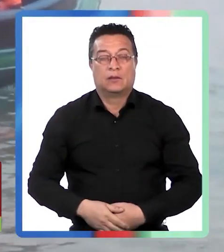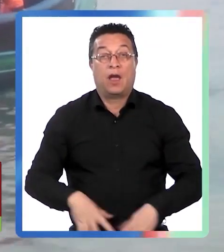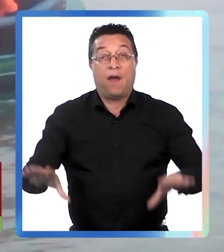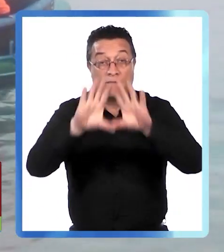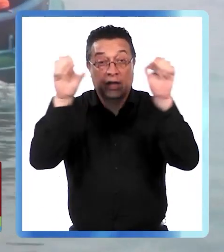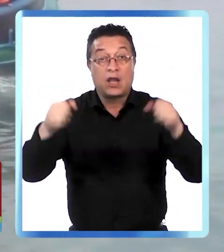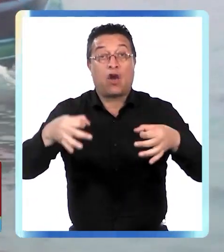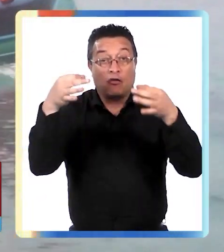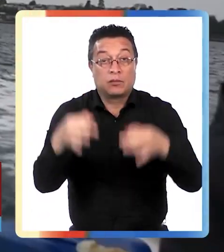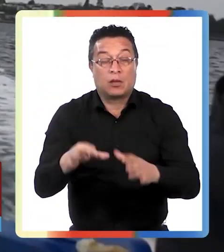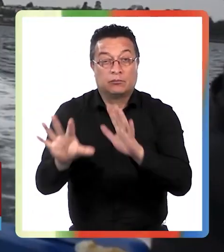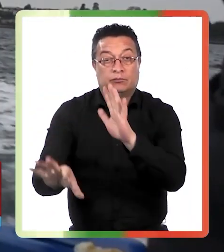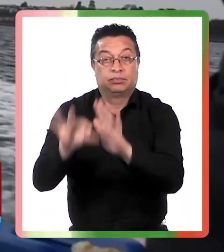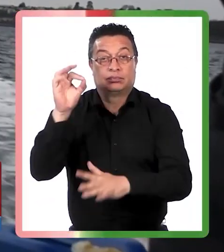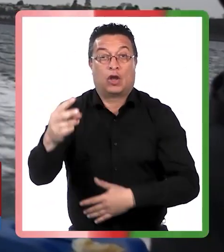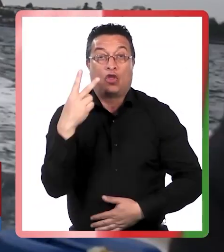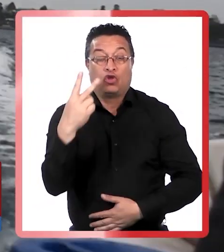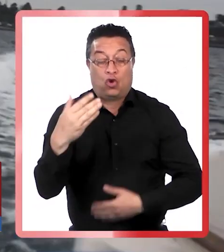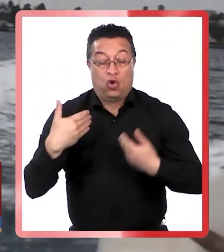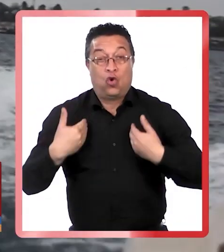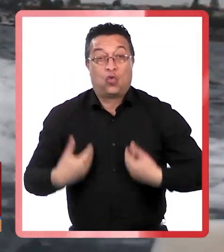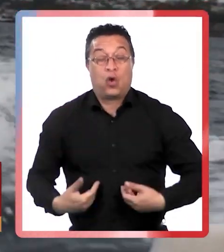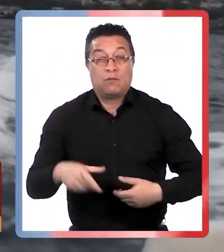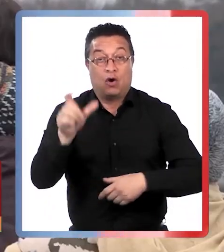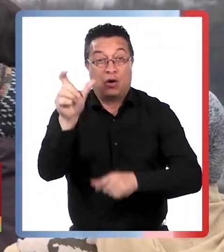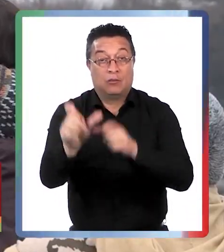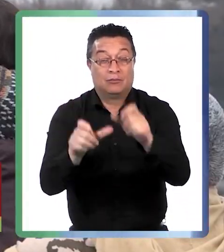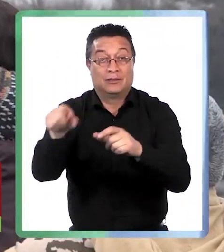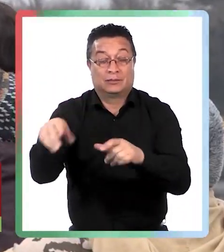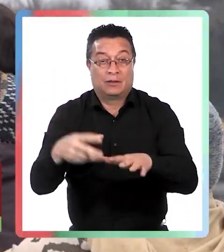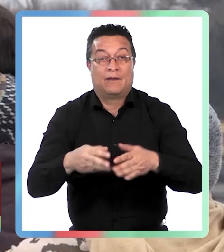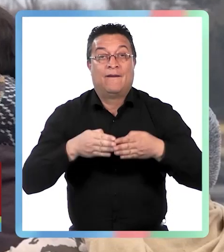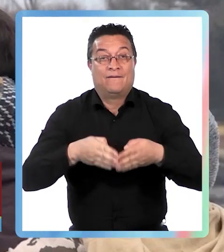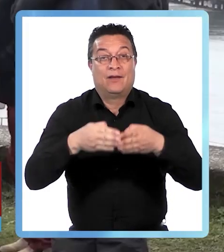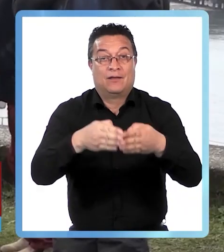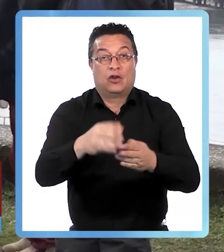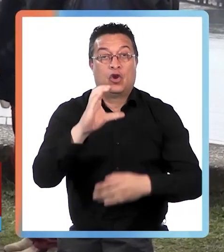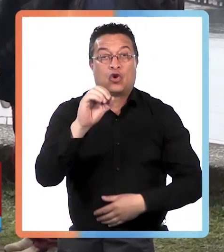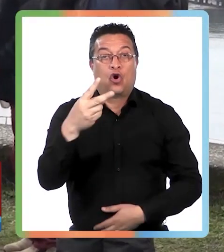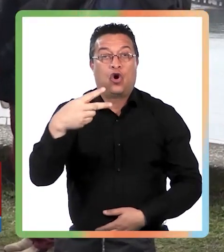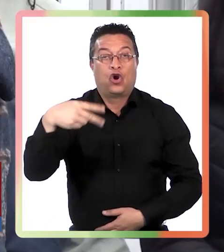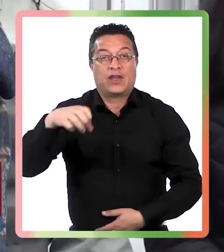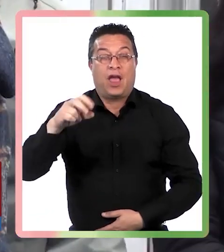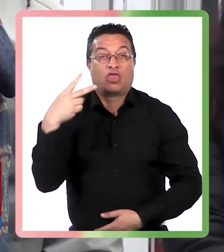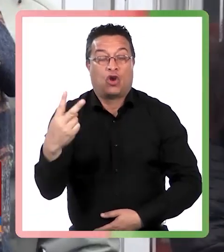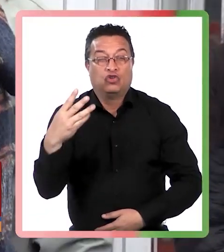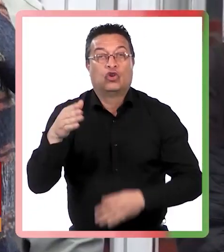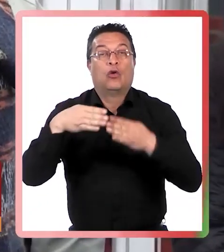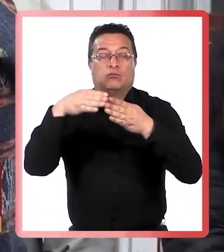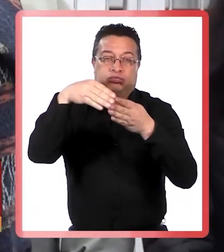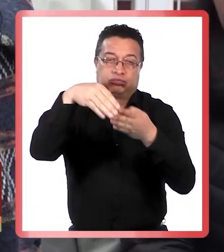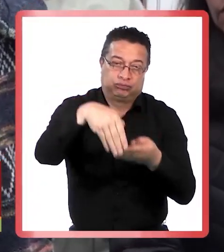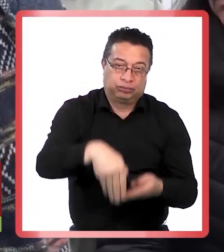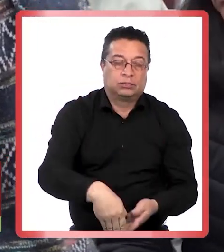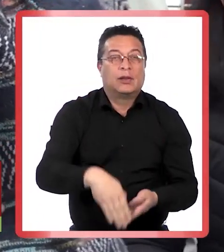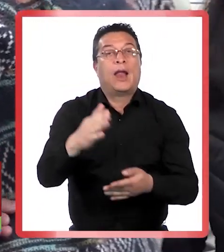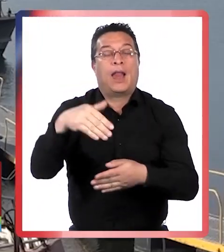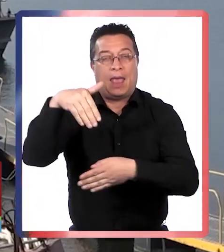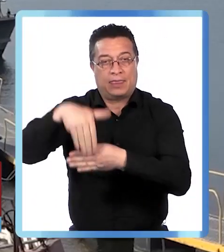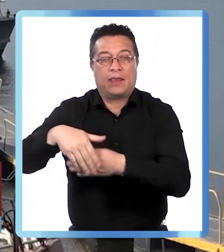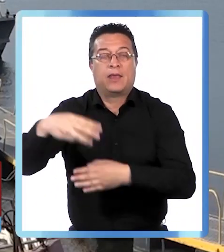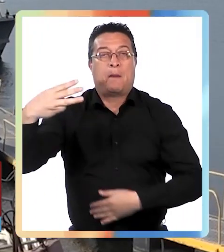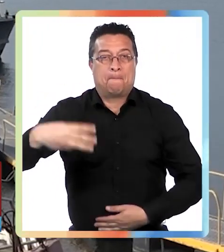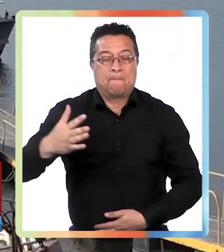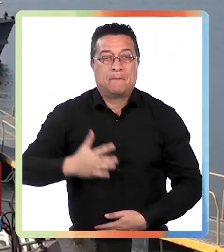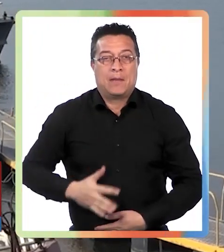La Fiscalía confirmó el hallazgo de dos de los cuerpos de los ocupantes de la embarcación Coña 2, que naufragó durante la tarde